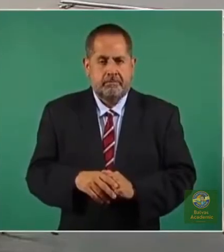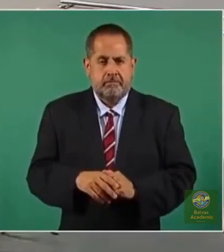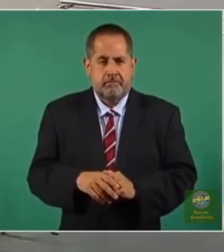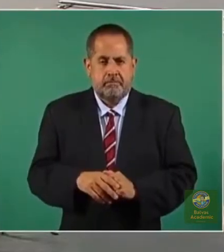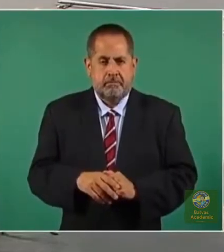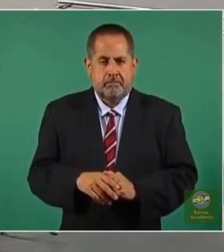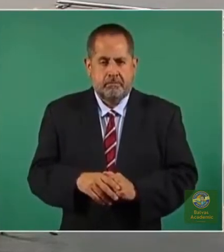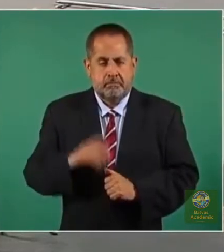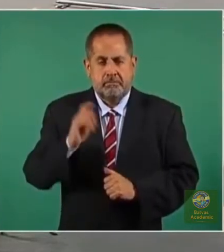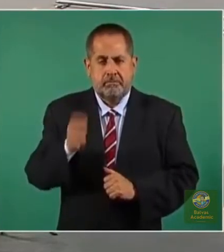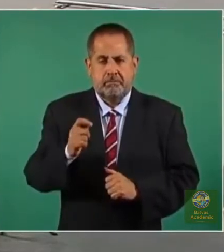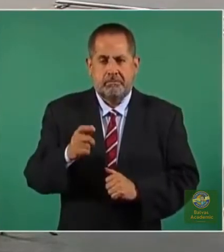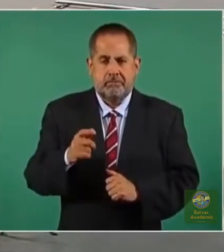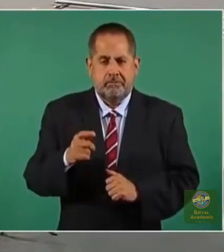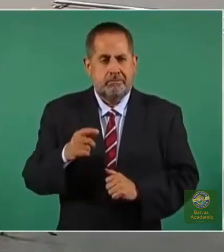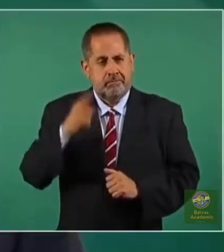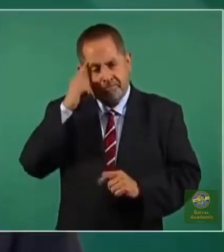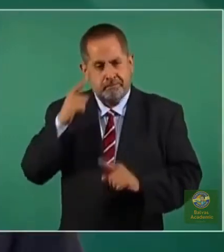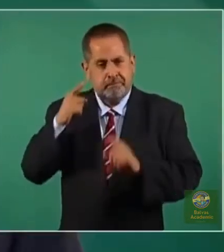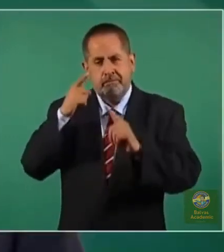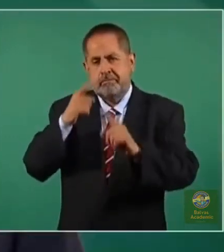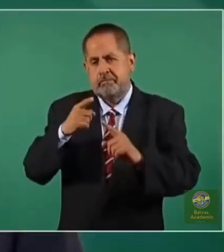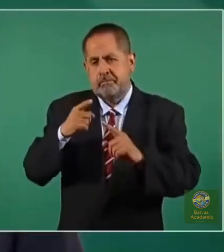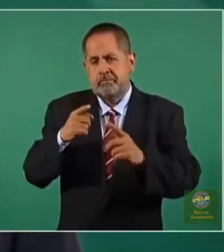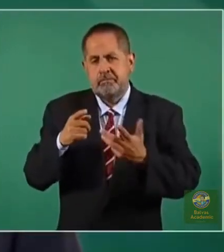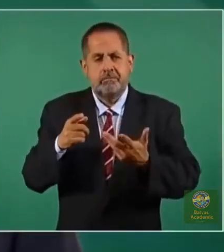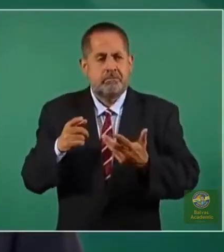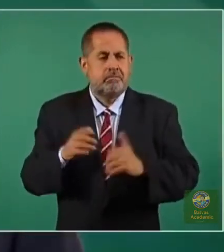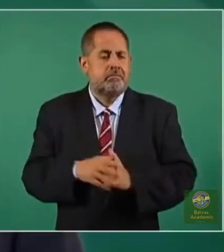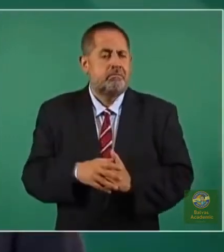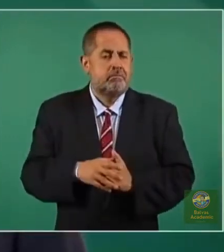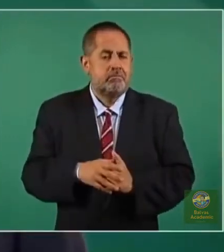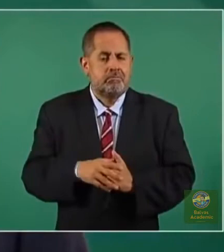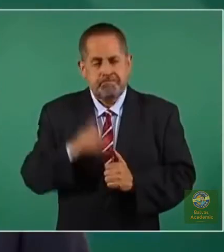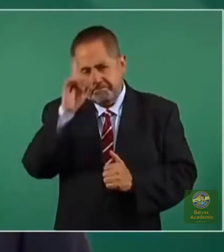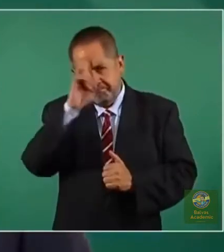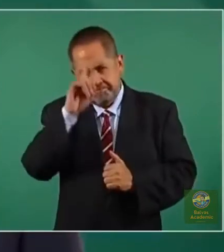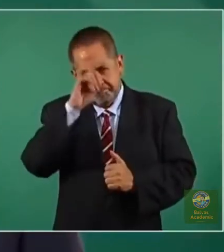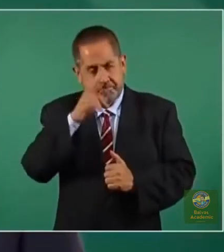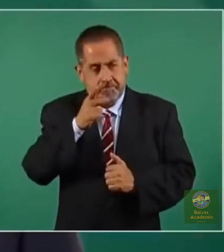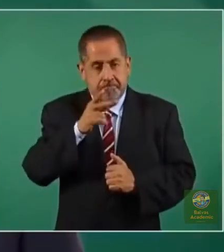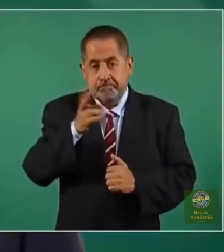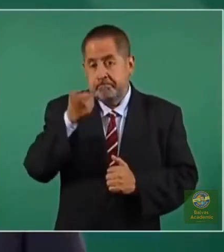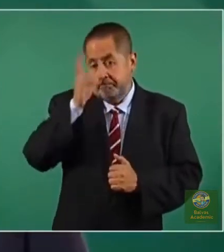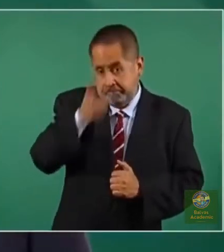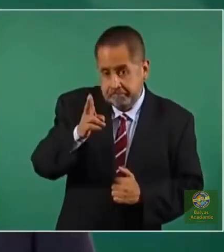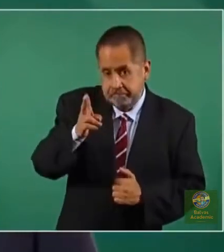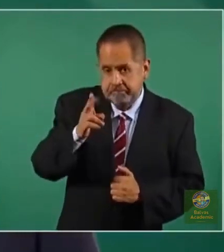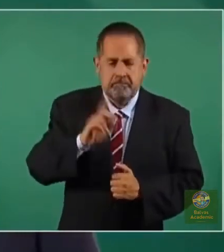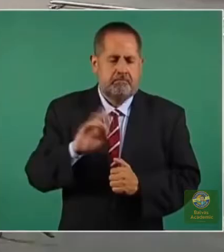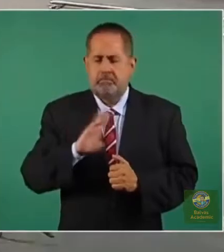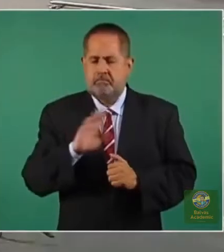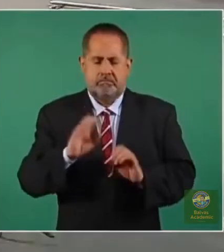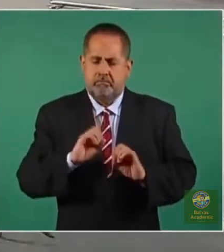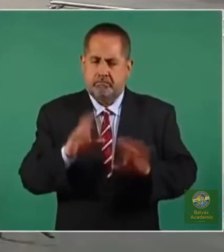Se tiene que orientar y se tiene que concientizar, pero no prohibir, y menos a